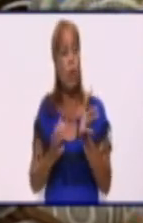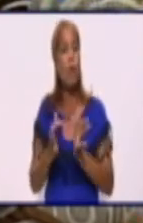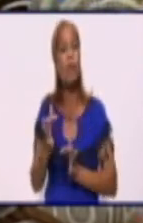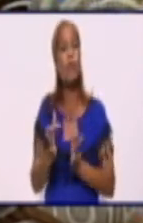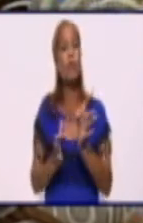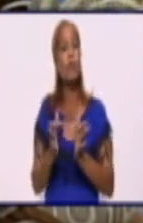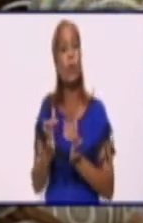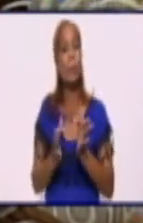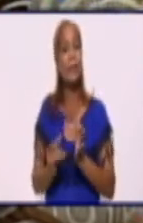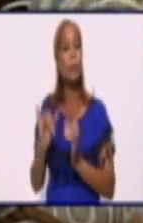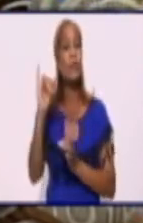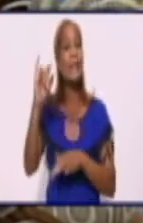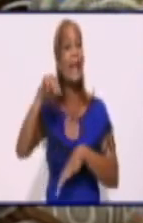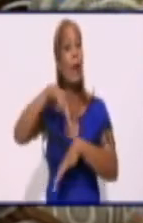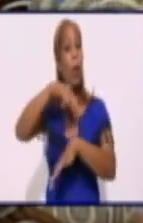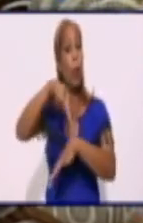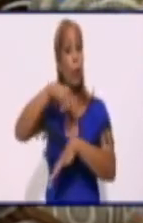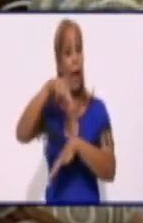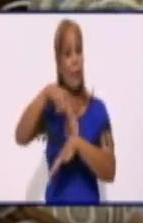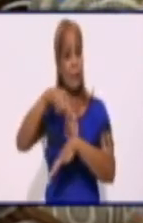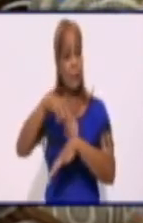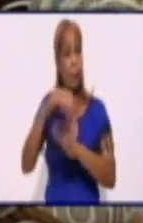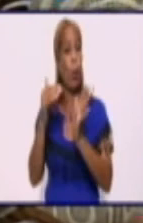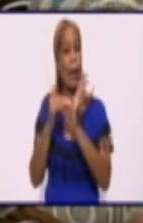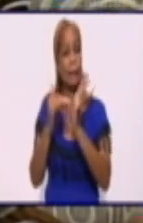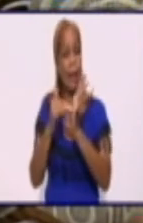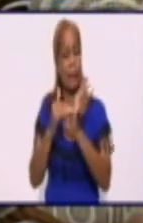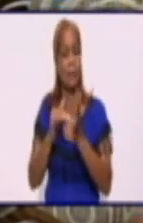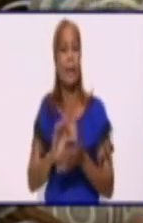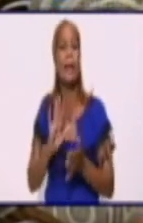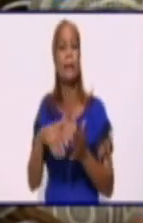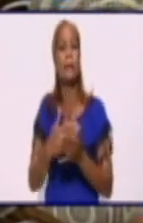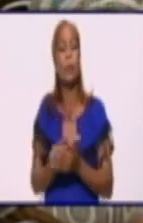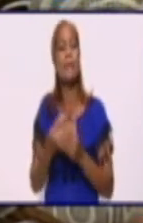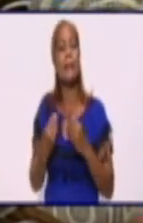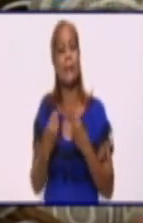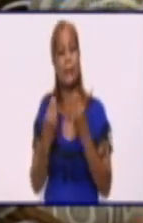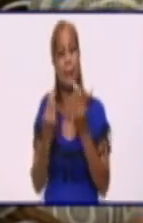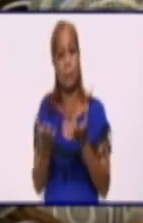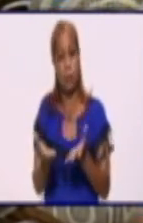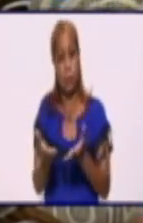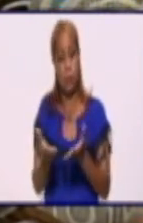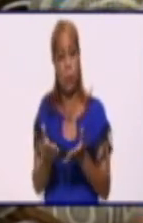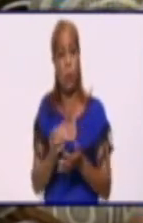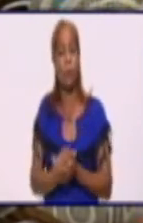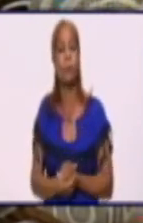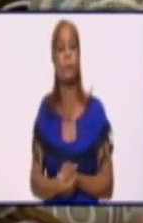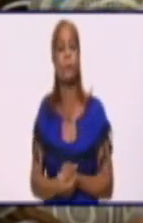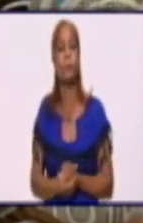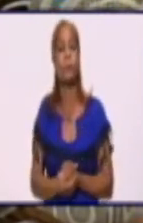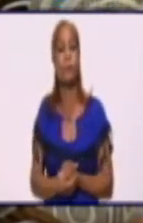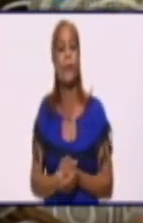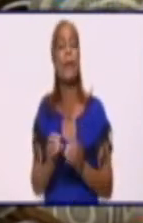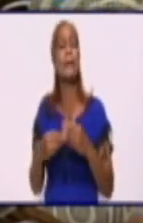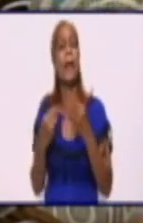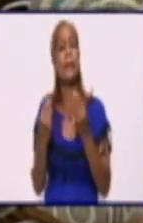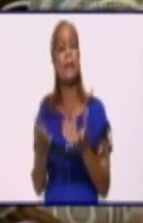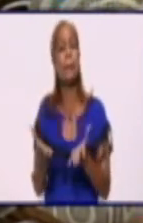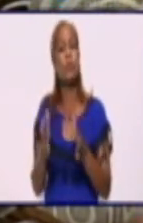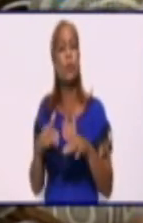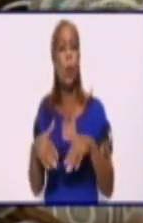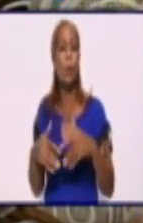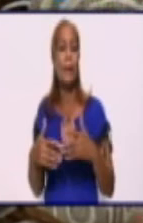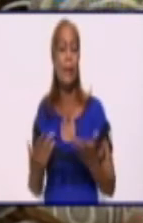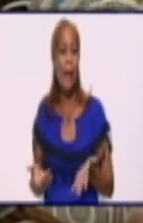6 horas en el horario pico. En cuanto a la generación distribuida, están indisponibles, la generación distribuida son las centrales estas que tenemos